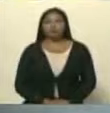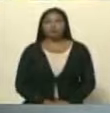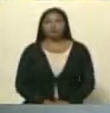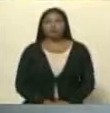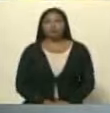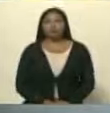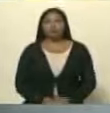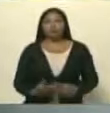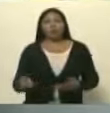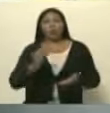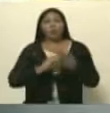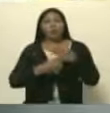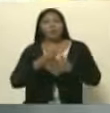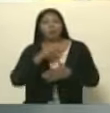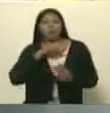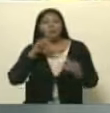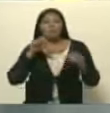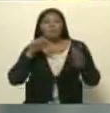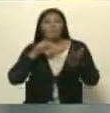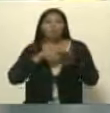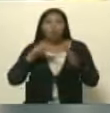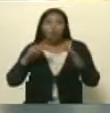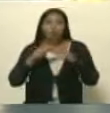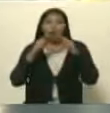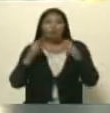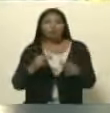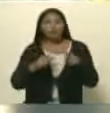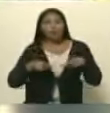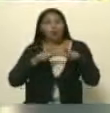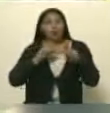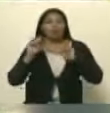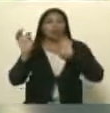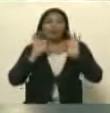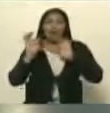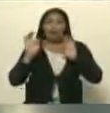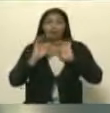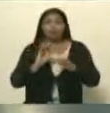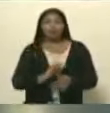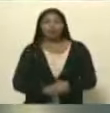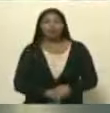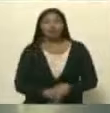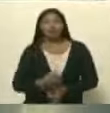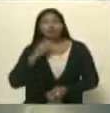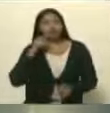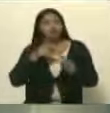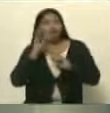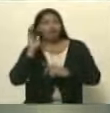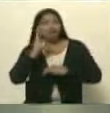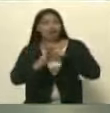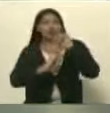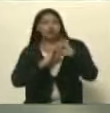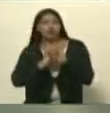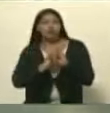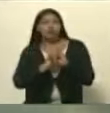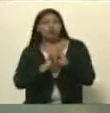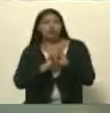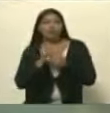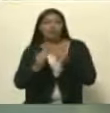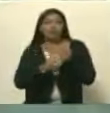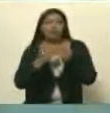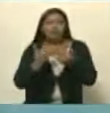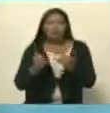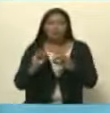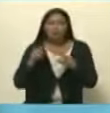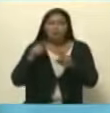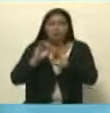estamos de vuelta con nuestro punto de encuentro desde los espacios del teatro Teresa Carreño donde se lleva a cabo el foro internacional de medios alternativos